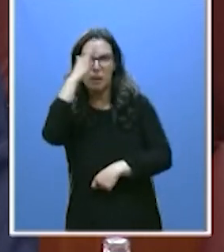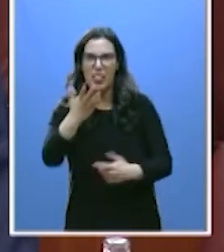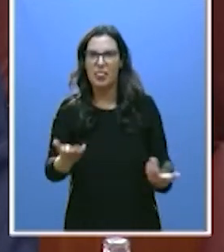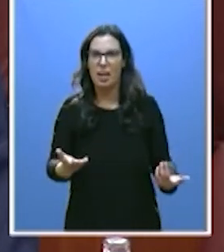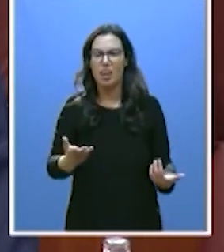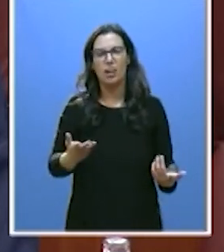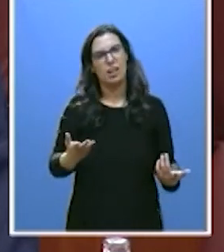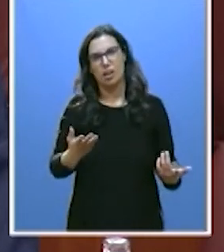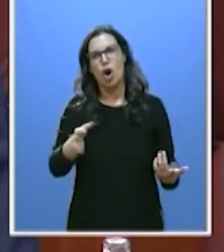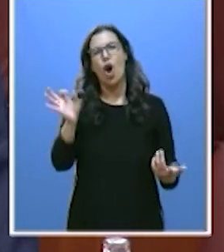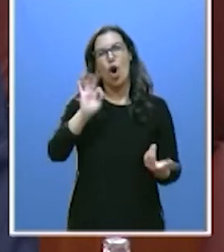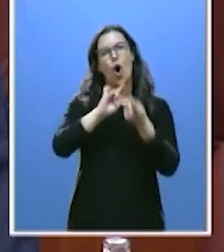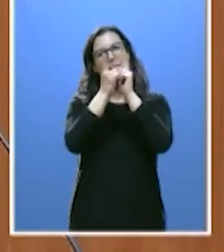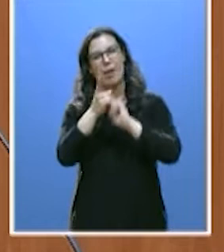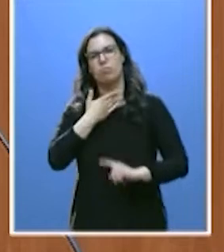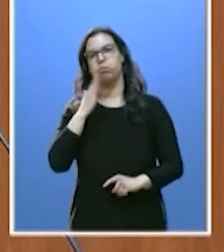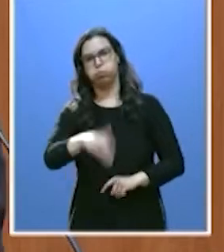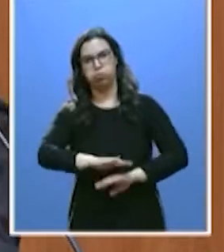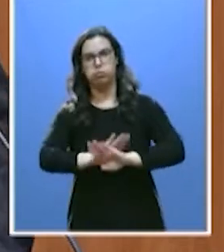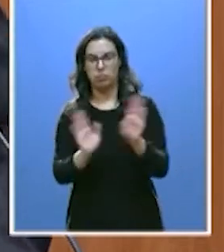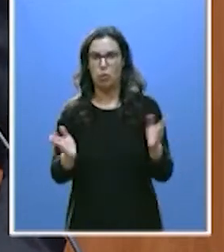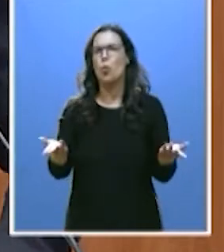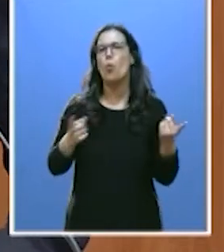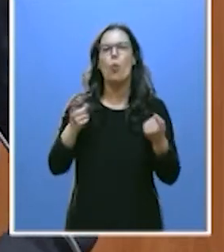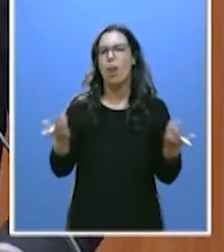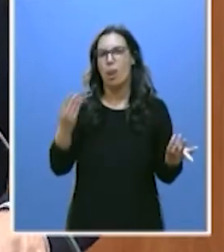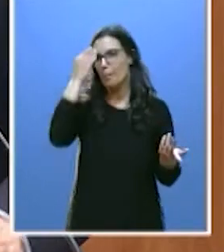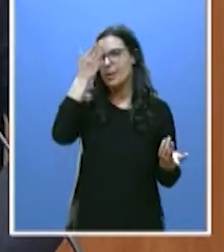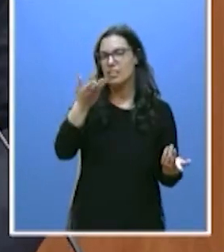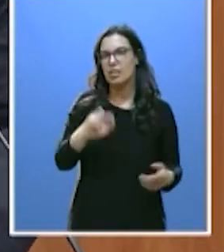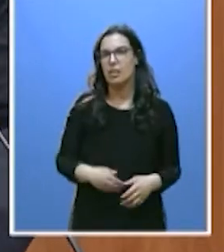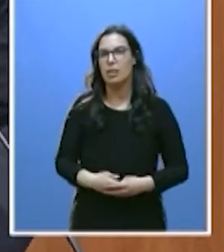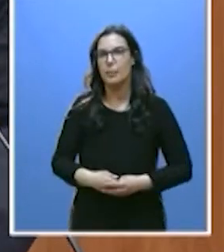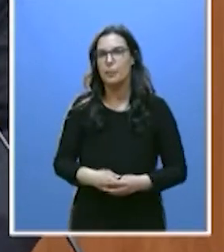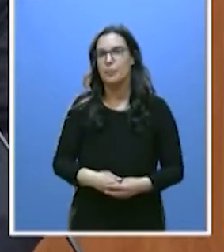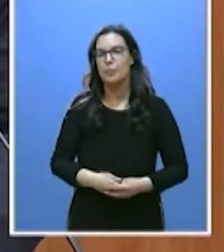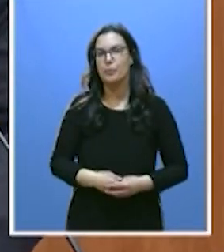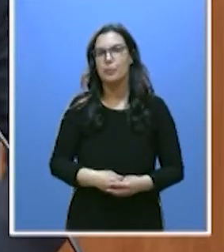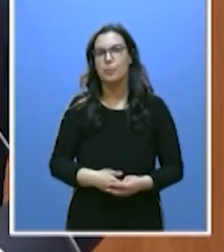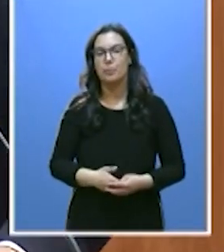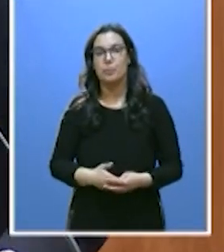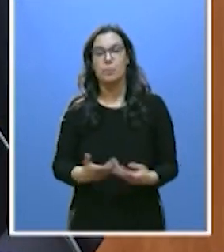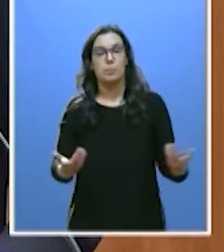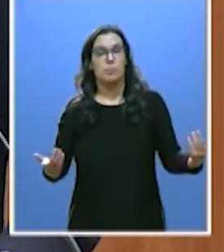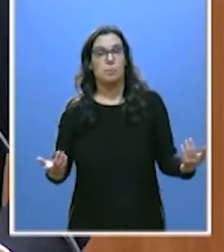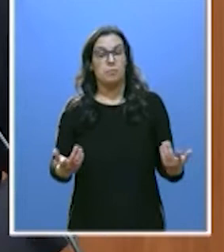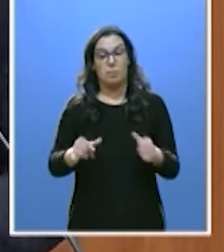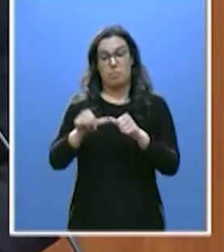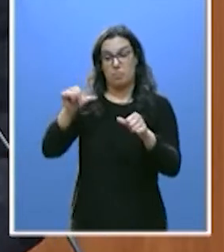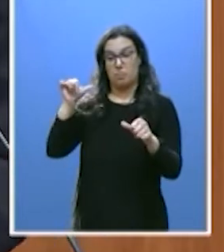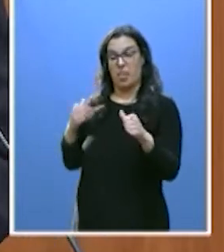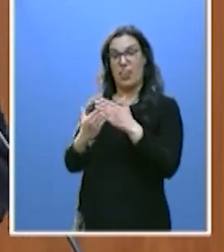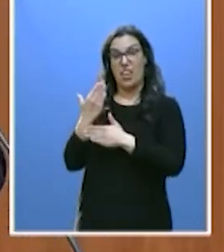astir. No será más bien astir. Mire, el espectáculo proporcionado estos días